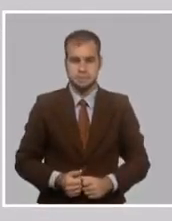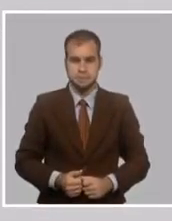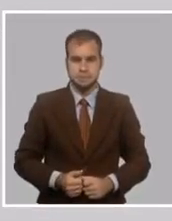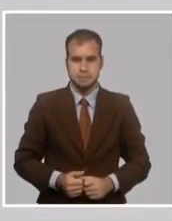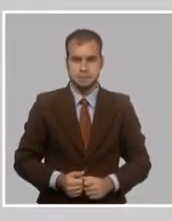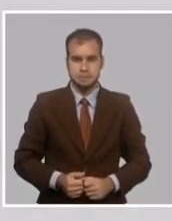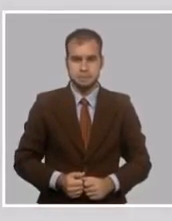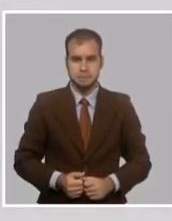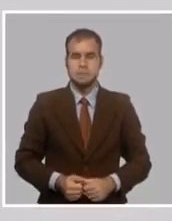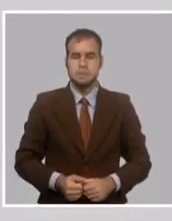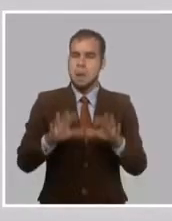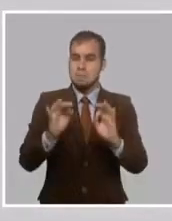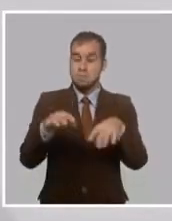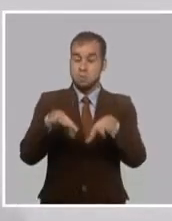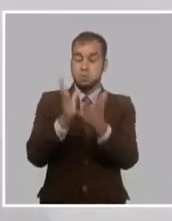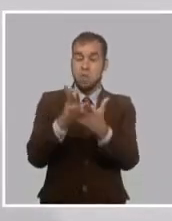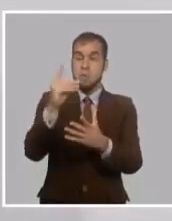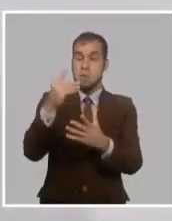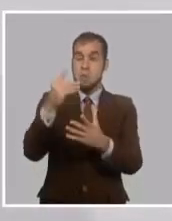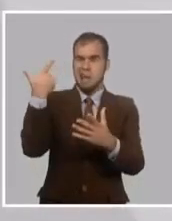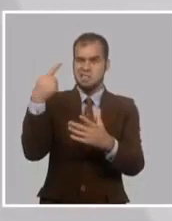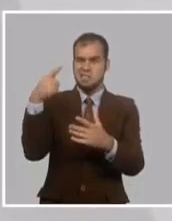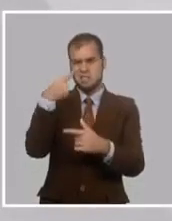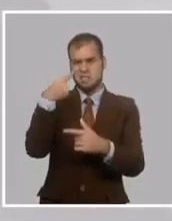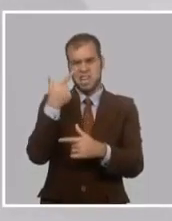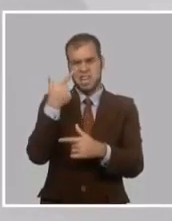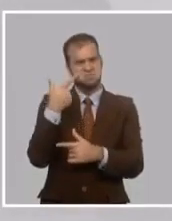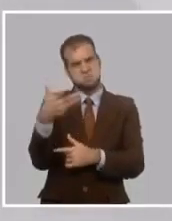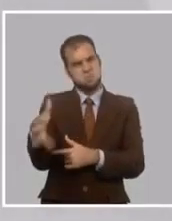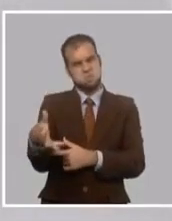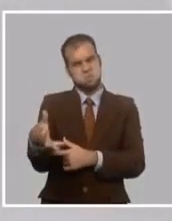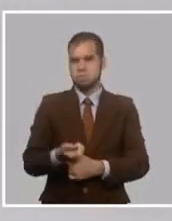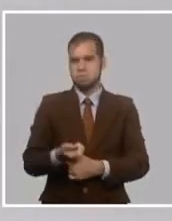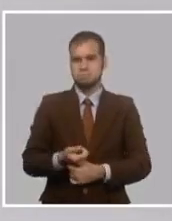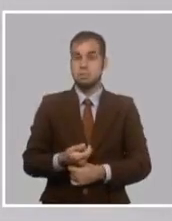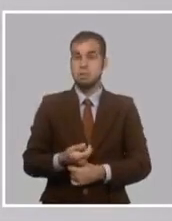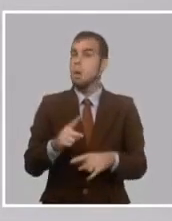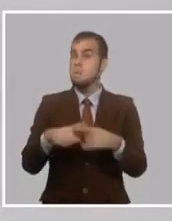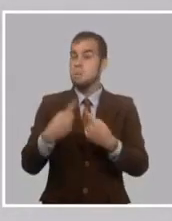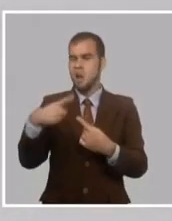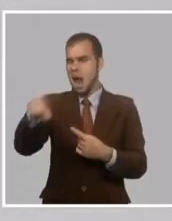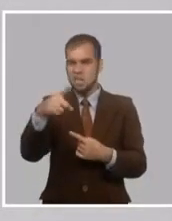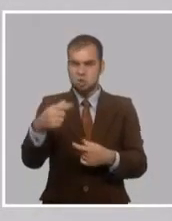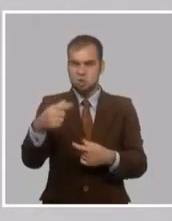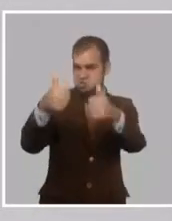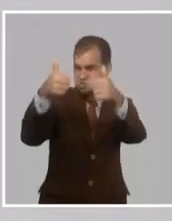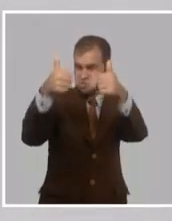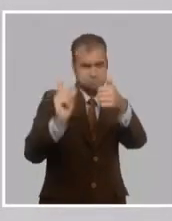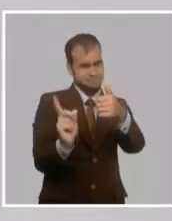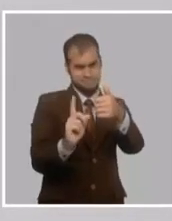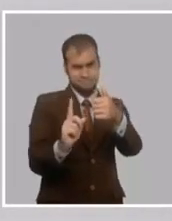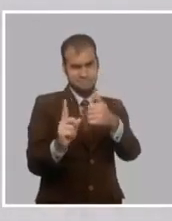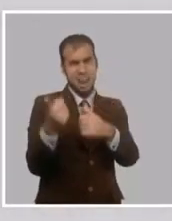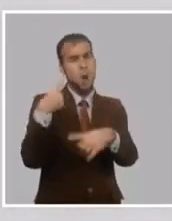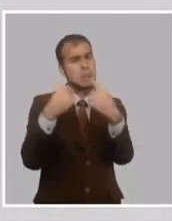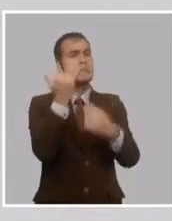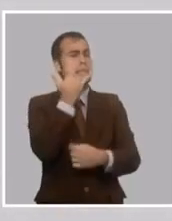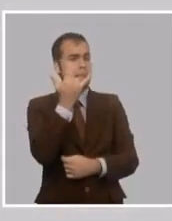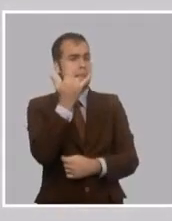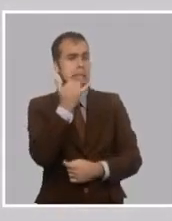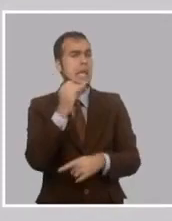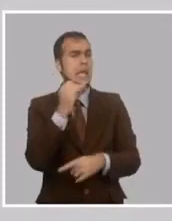democracias que ha reconocido en su tiempo. No porque no tuvieran costados positivos, sino porque eran todas insuficientes y muchas veces